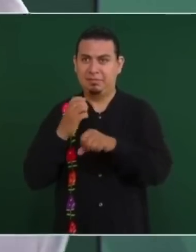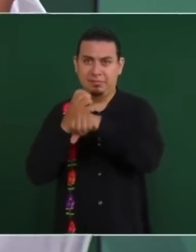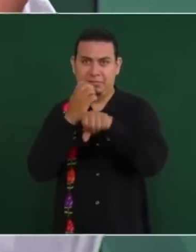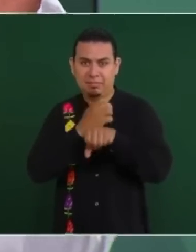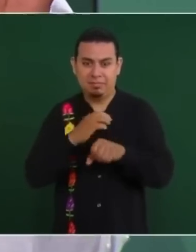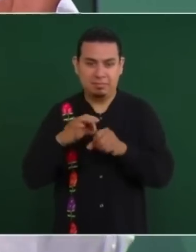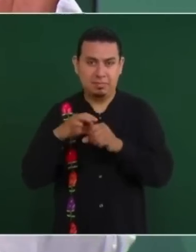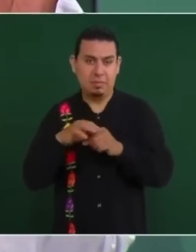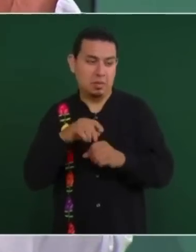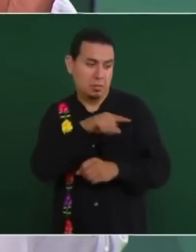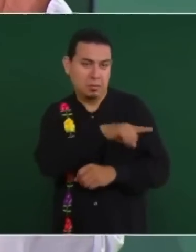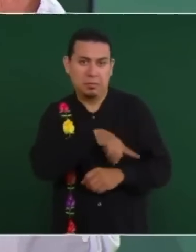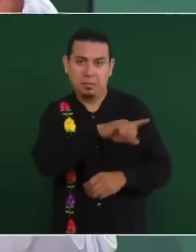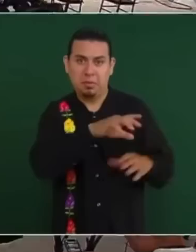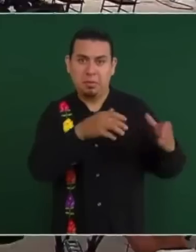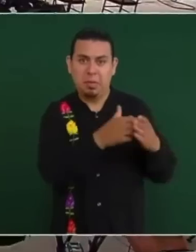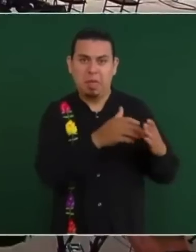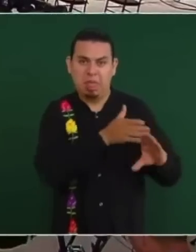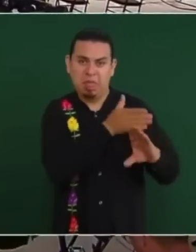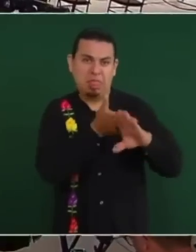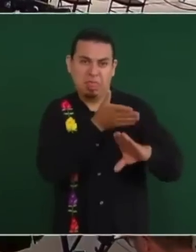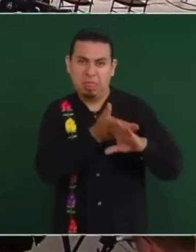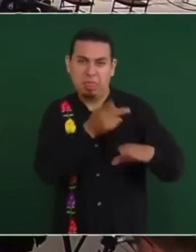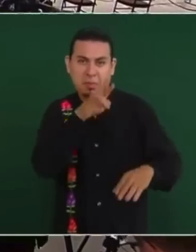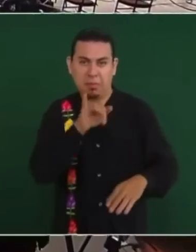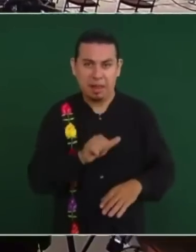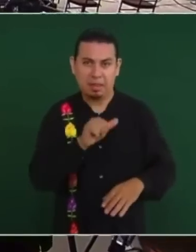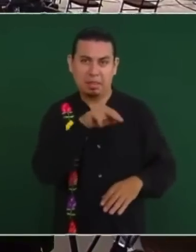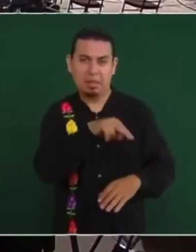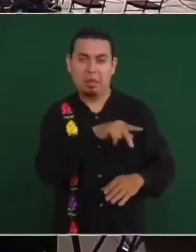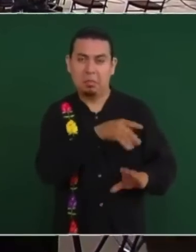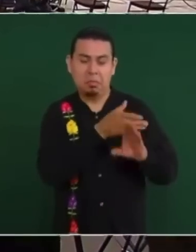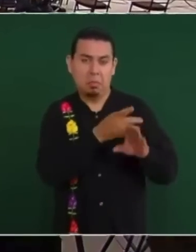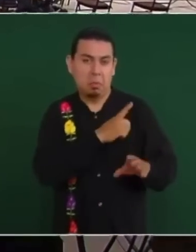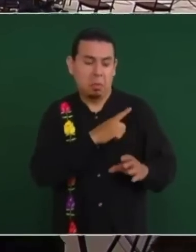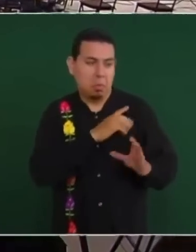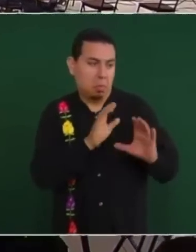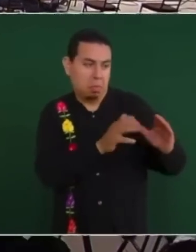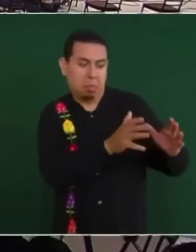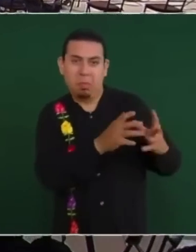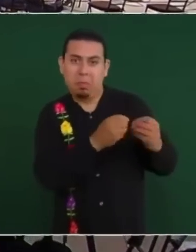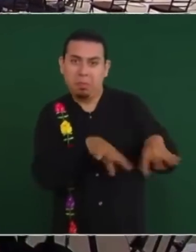que no tienen